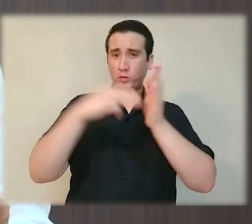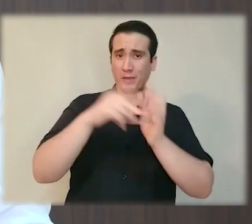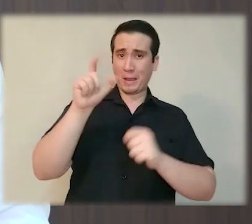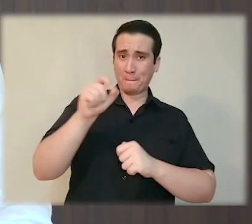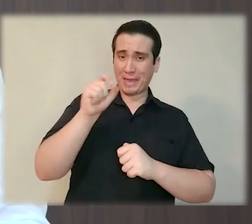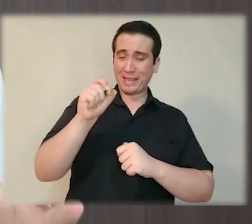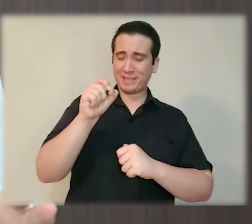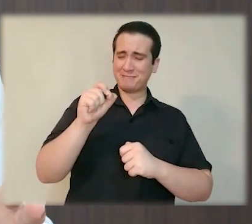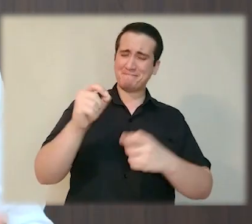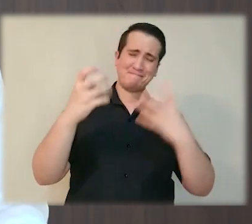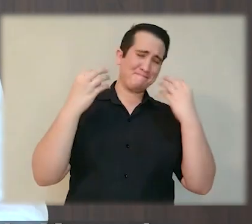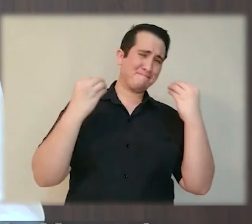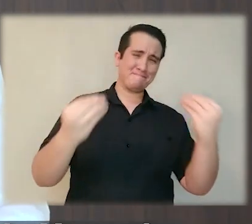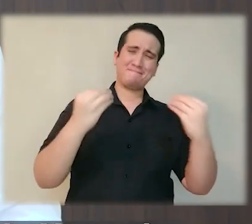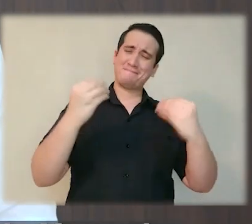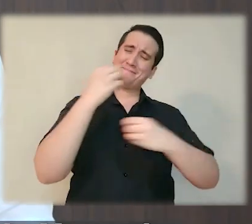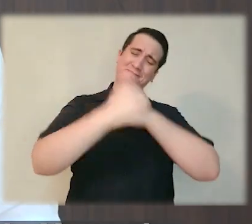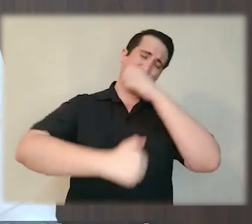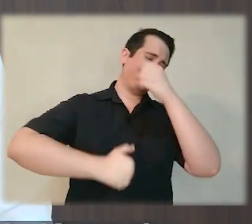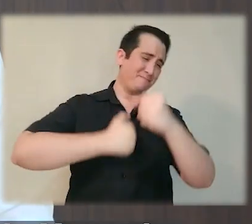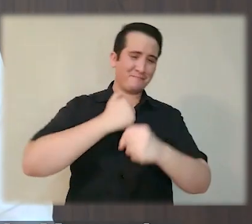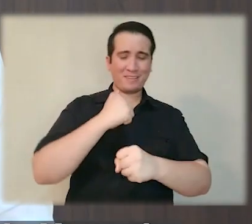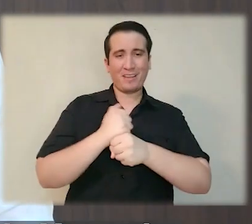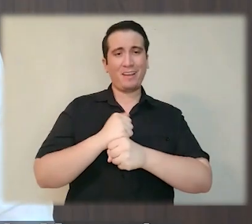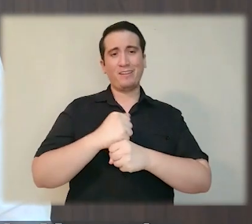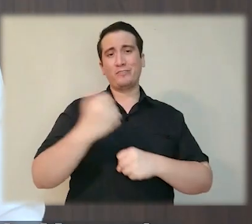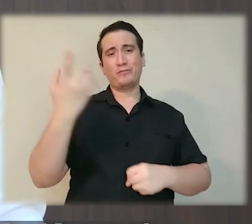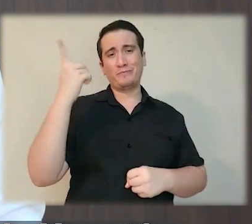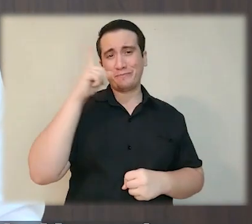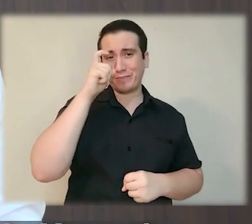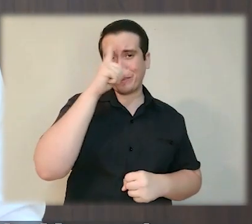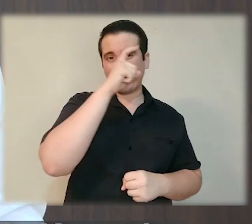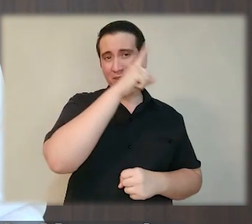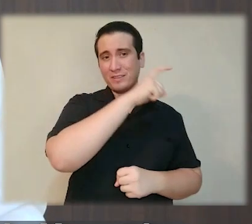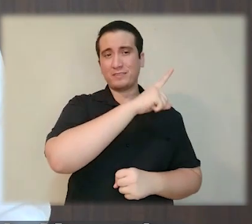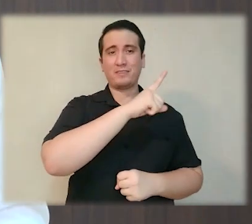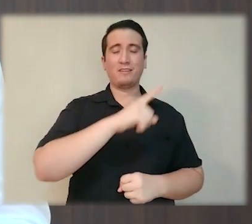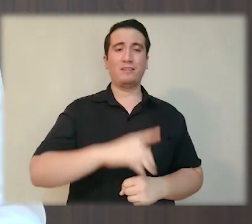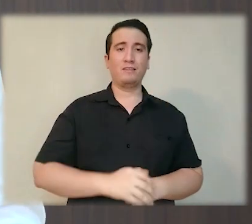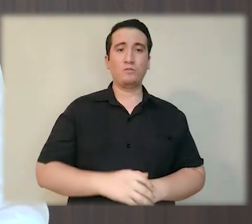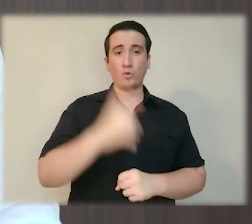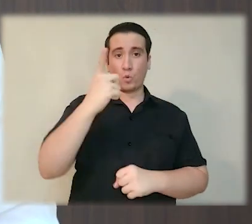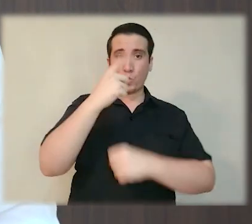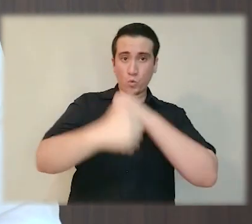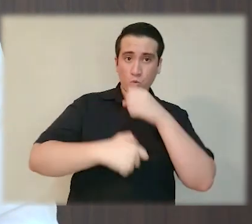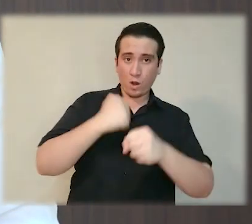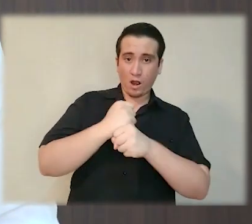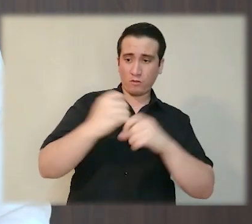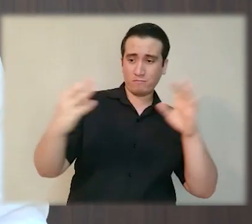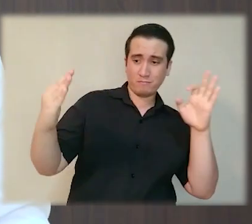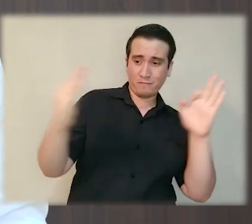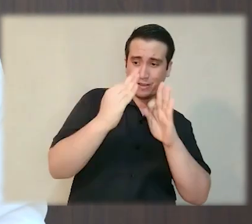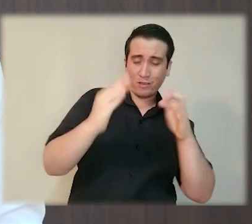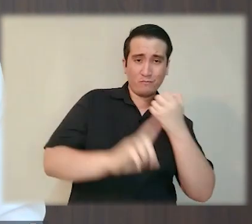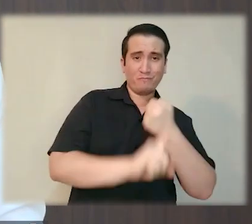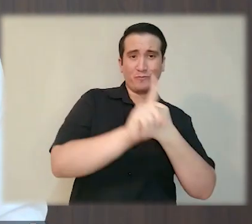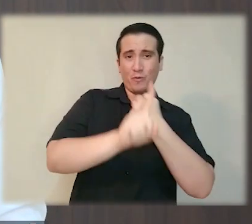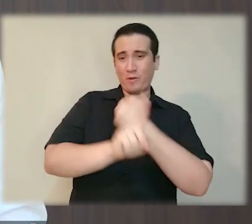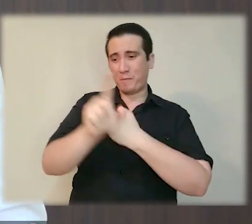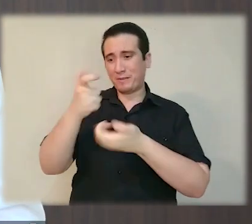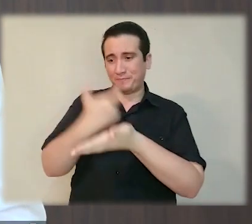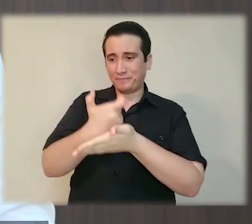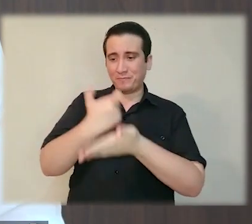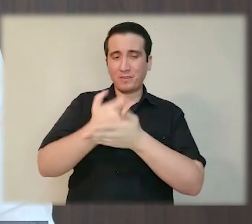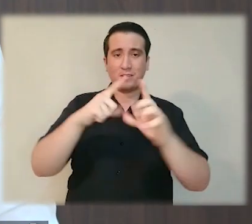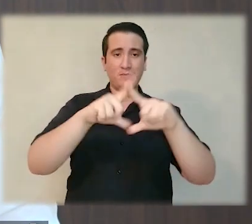2020 ha sido por mucho el año más difícil en la historia contemporánea de Yucatán. En tan solo un año, enfrentamos los efectos de la crisis